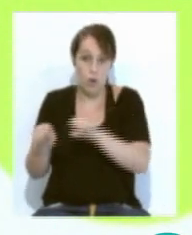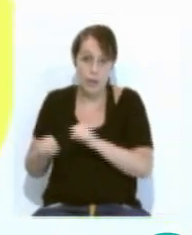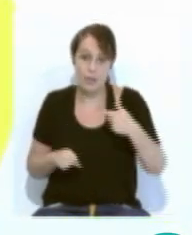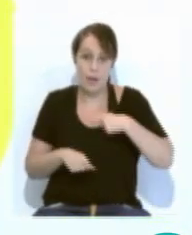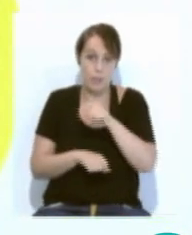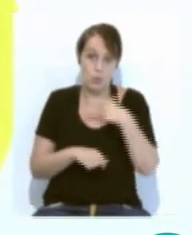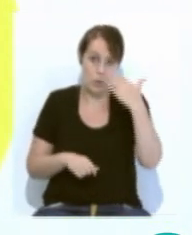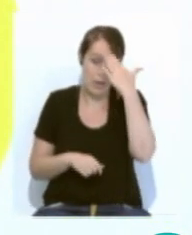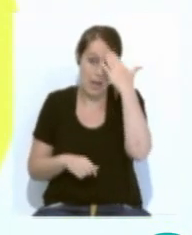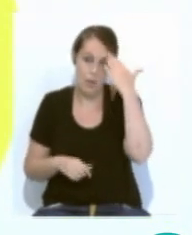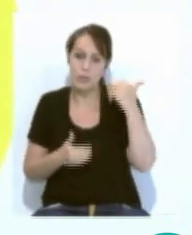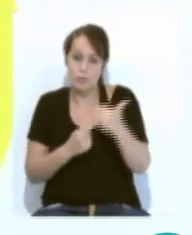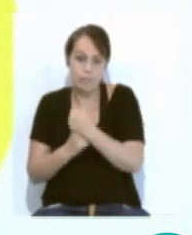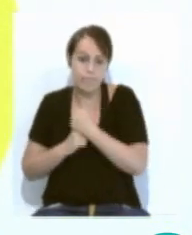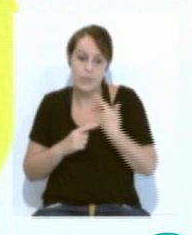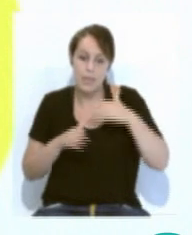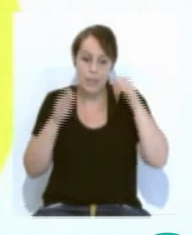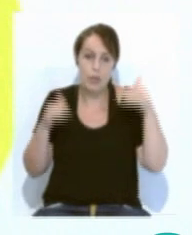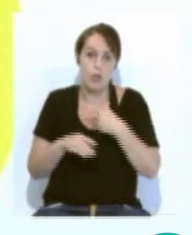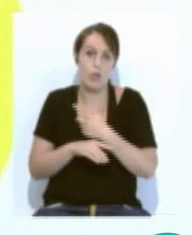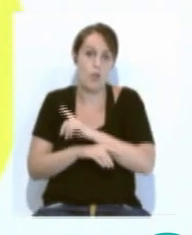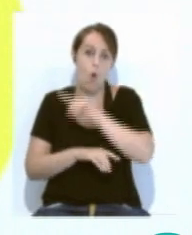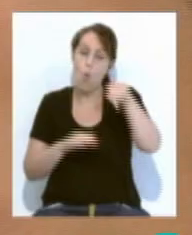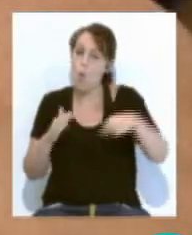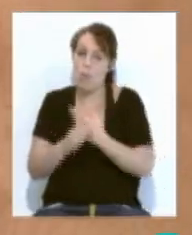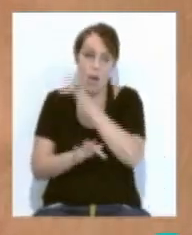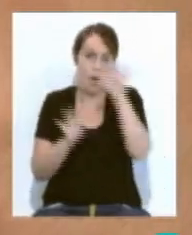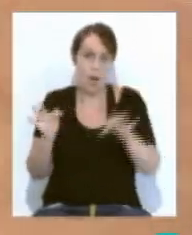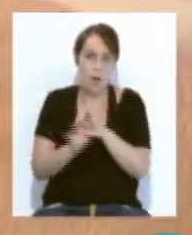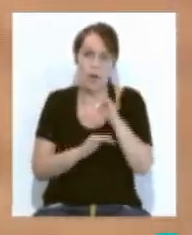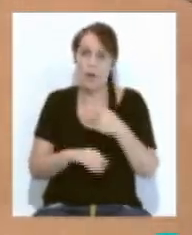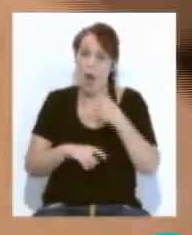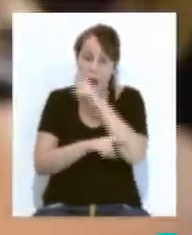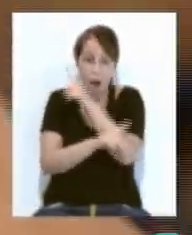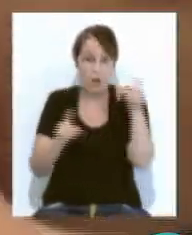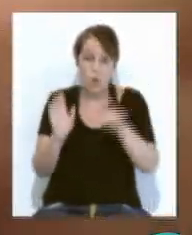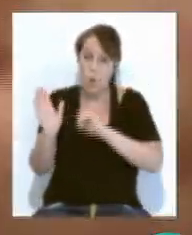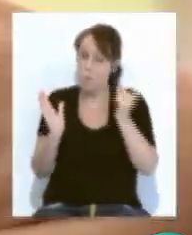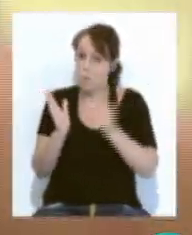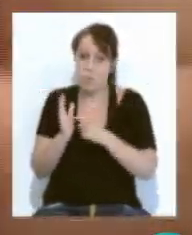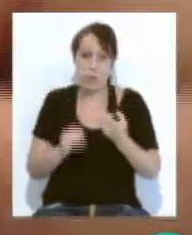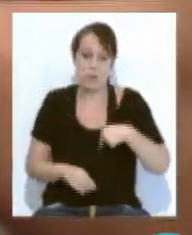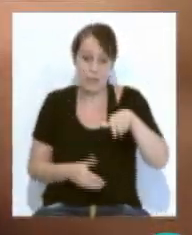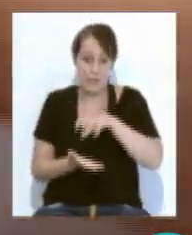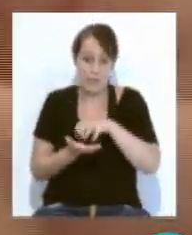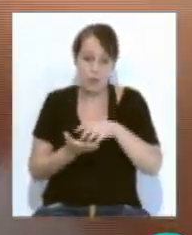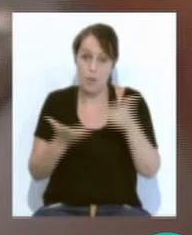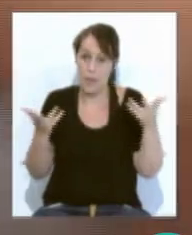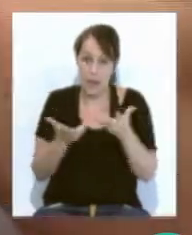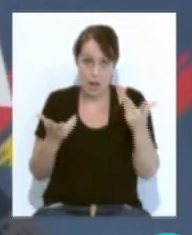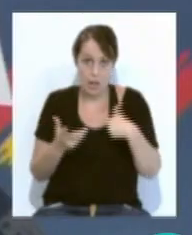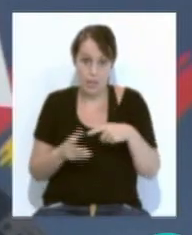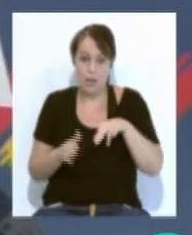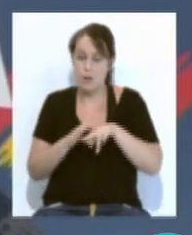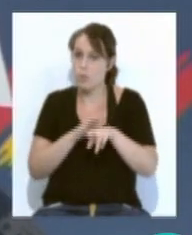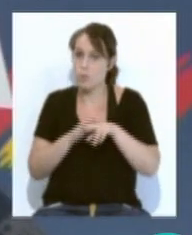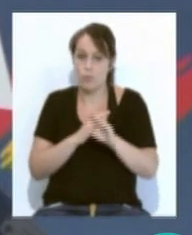y acogida urgente e inmediata a las 24 horas al día durante los 365 días al año. El centro de emergencia es el